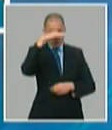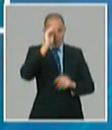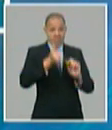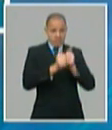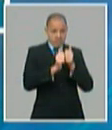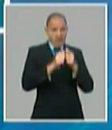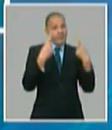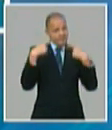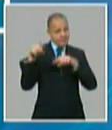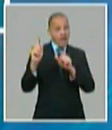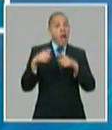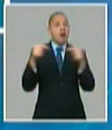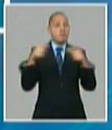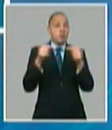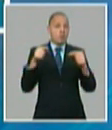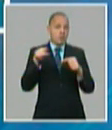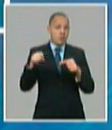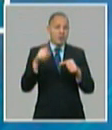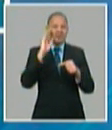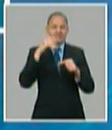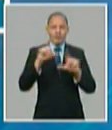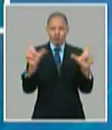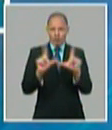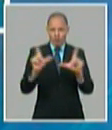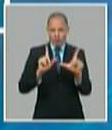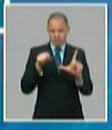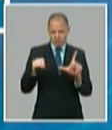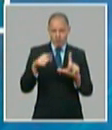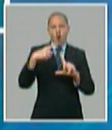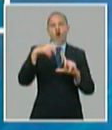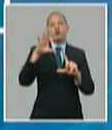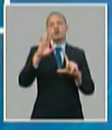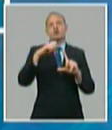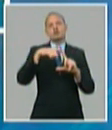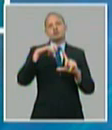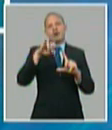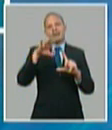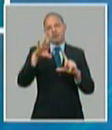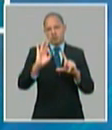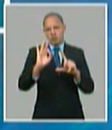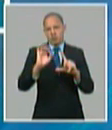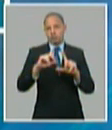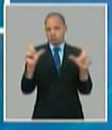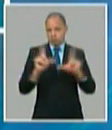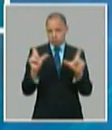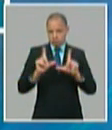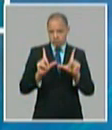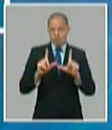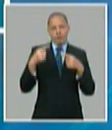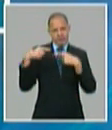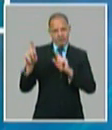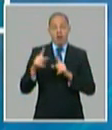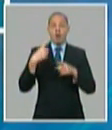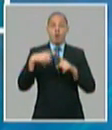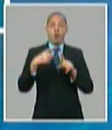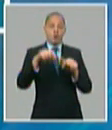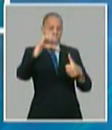a desarrollarse en Tokio los Panamericanos Juveniles y los Clasificatorios 2021-2022